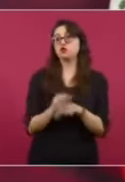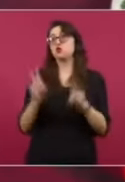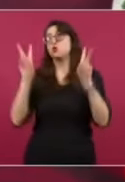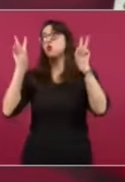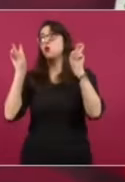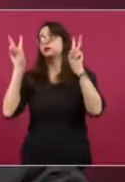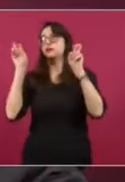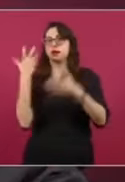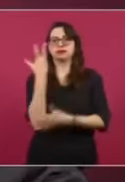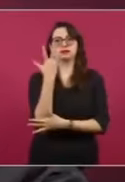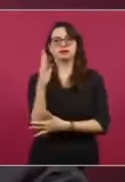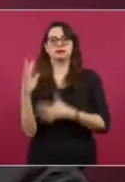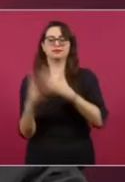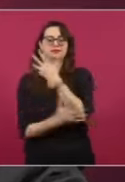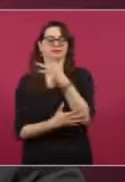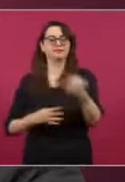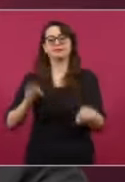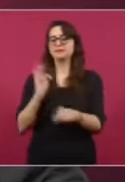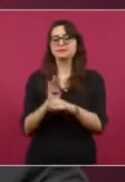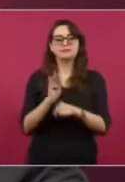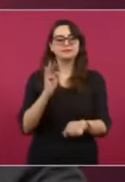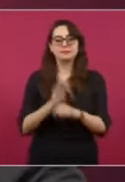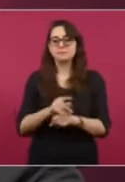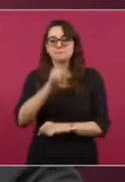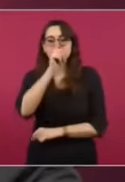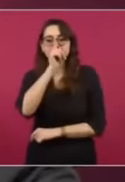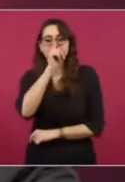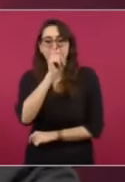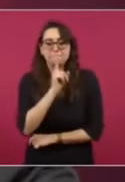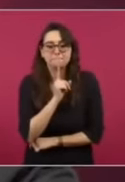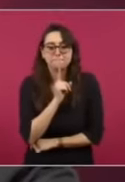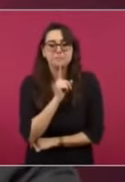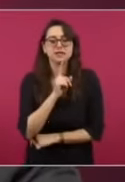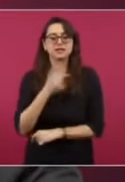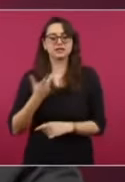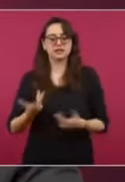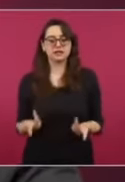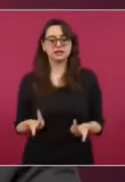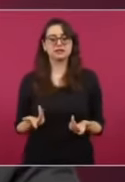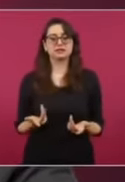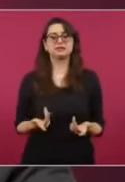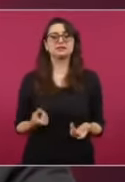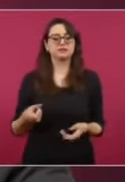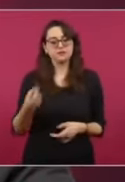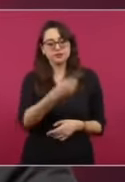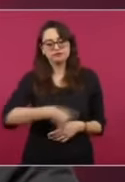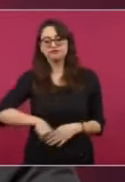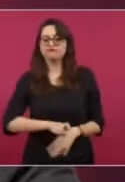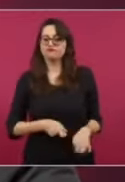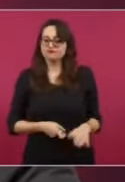que incluso reciben dinero